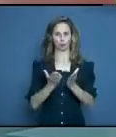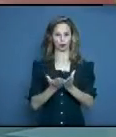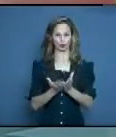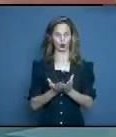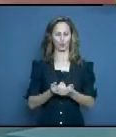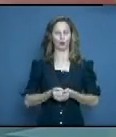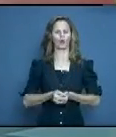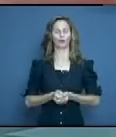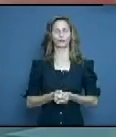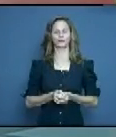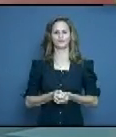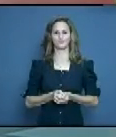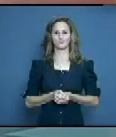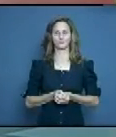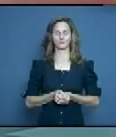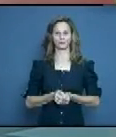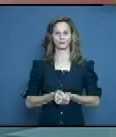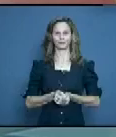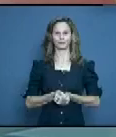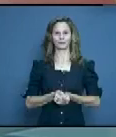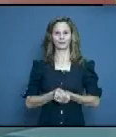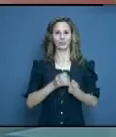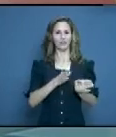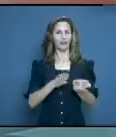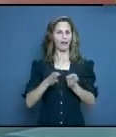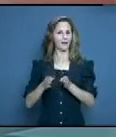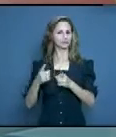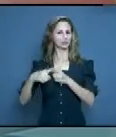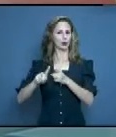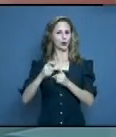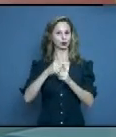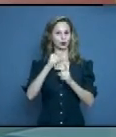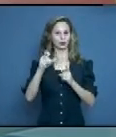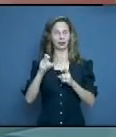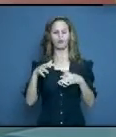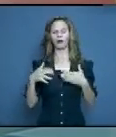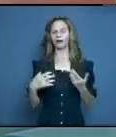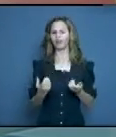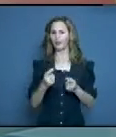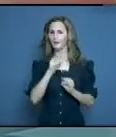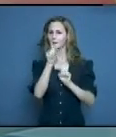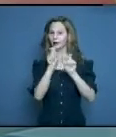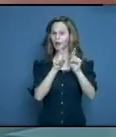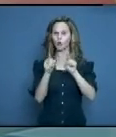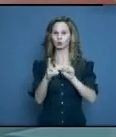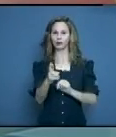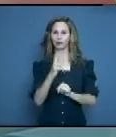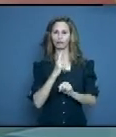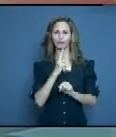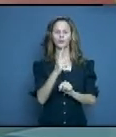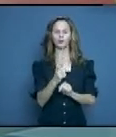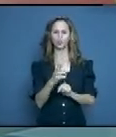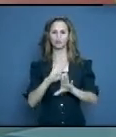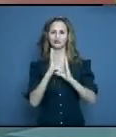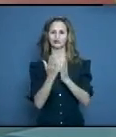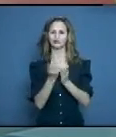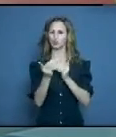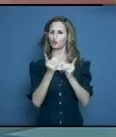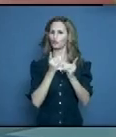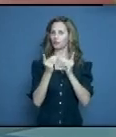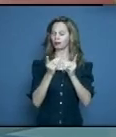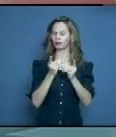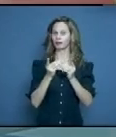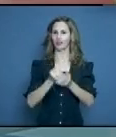diagnosticados al cierre del día de ayer y un segundo espacio para atender las inquietudes de nuestra población. También estaremos